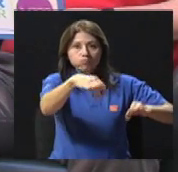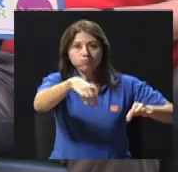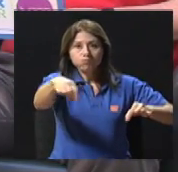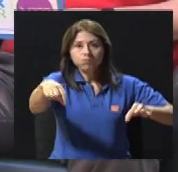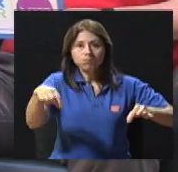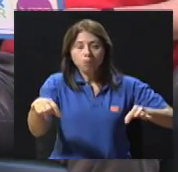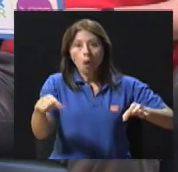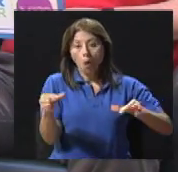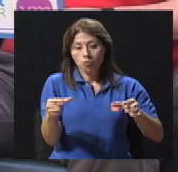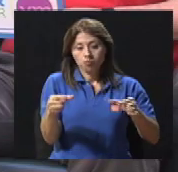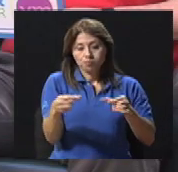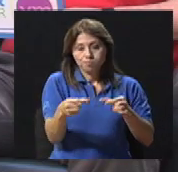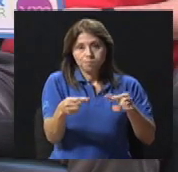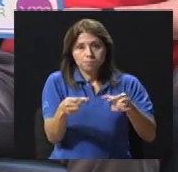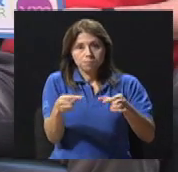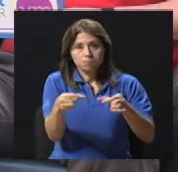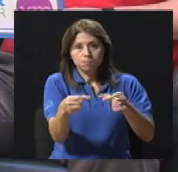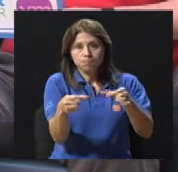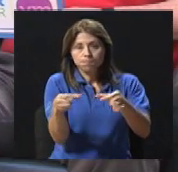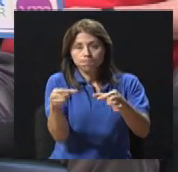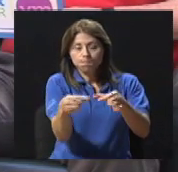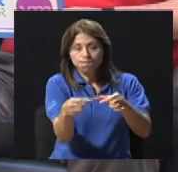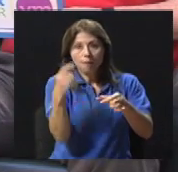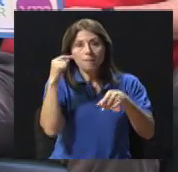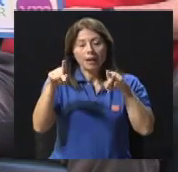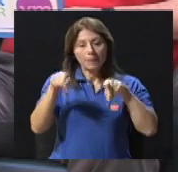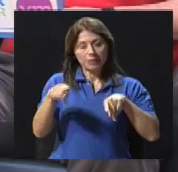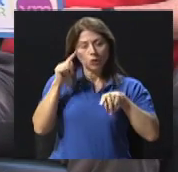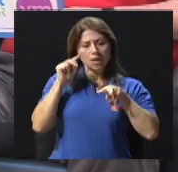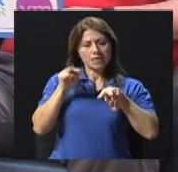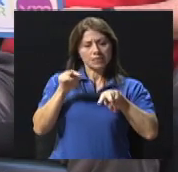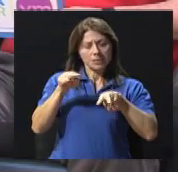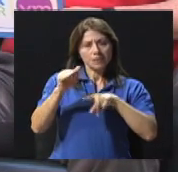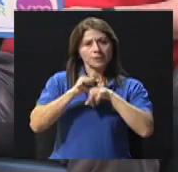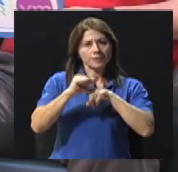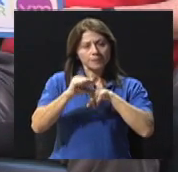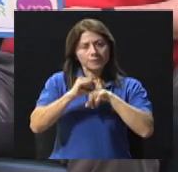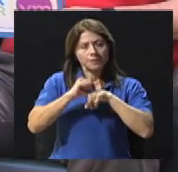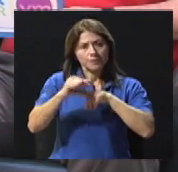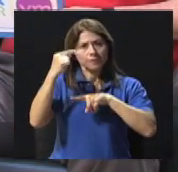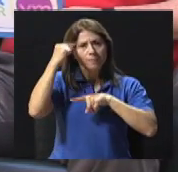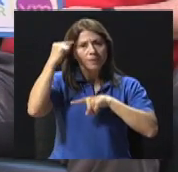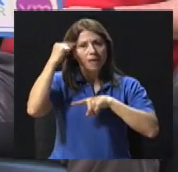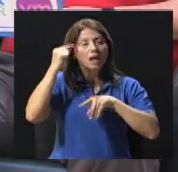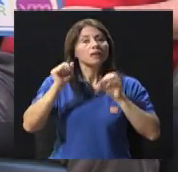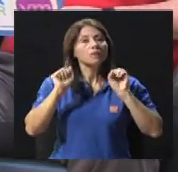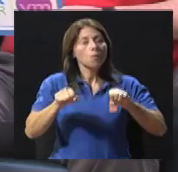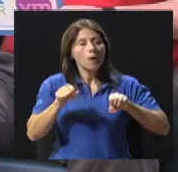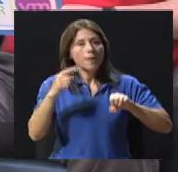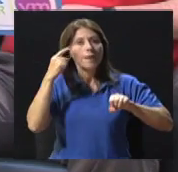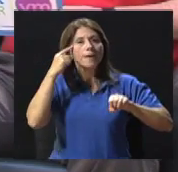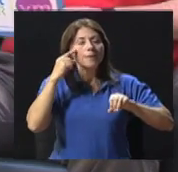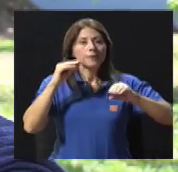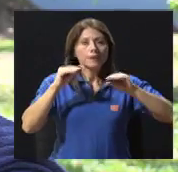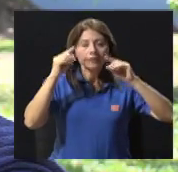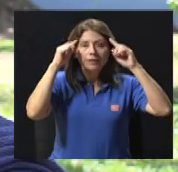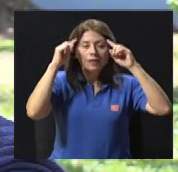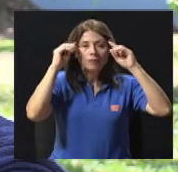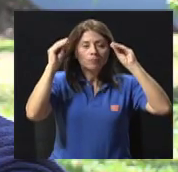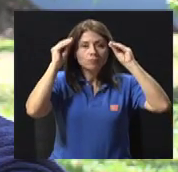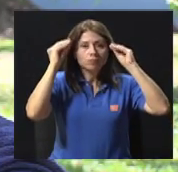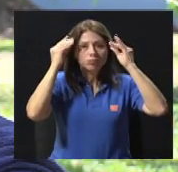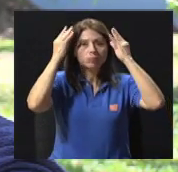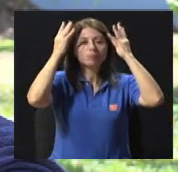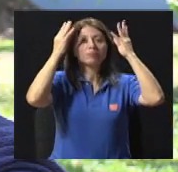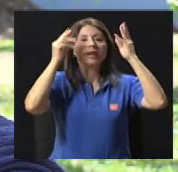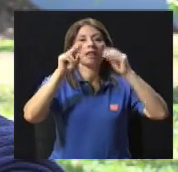permitan ejercicios mentales que haga que esté en movimiento, que se den esos movimientos de neuronas, para que la